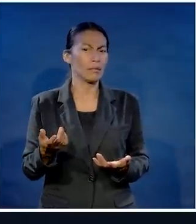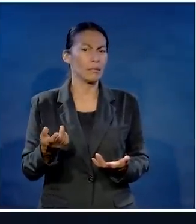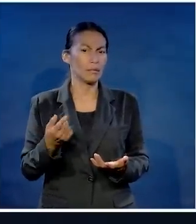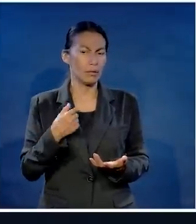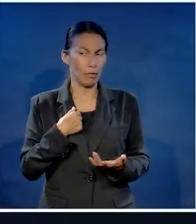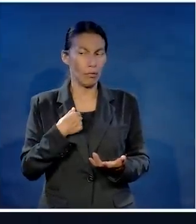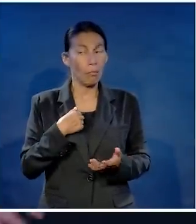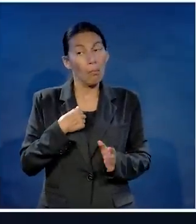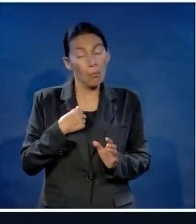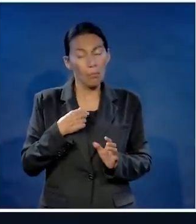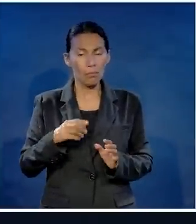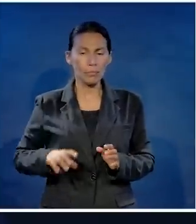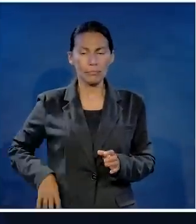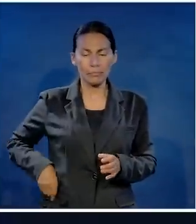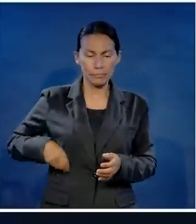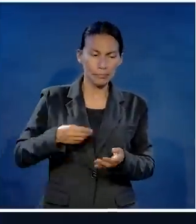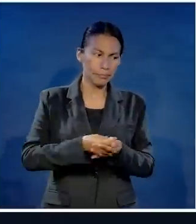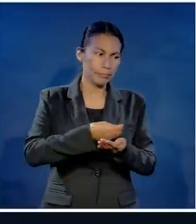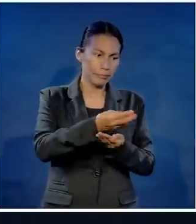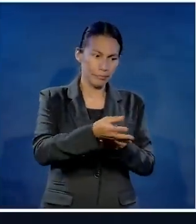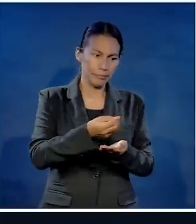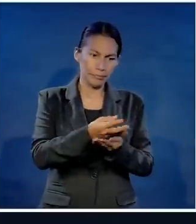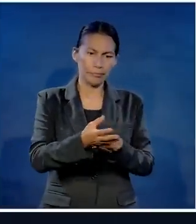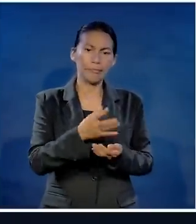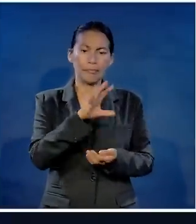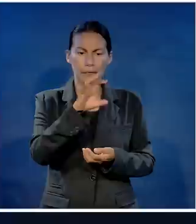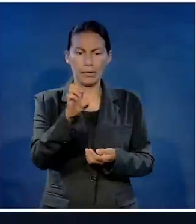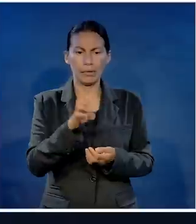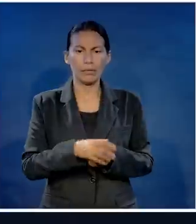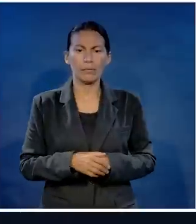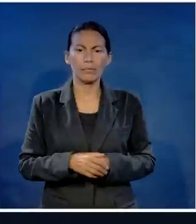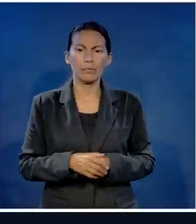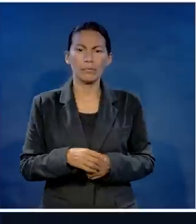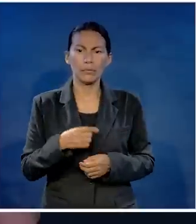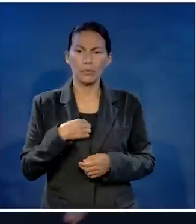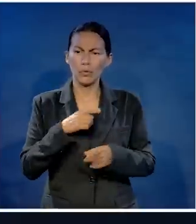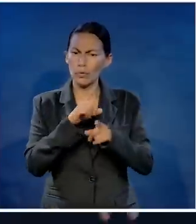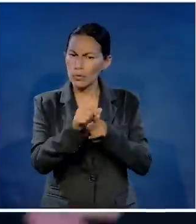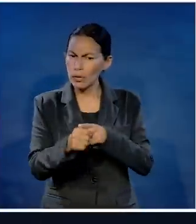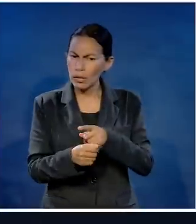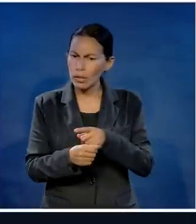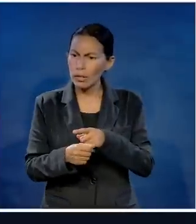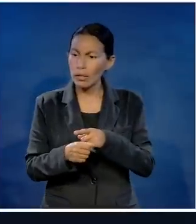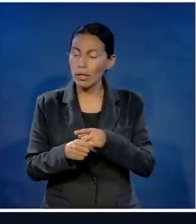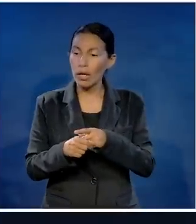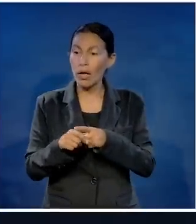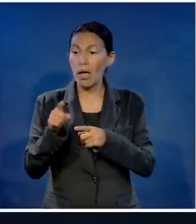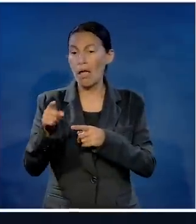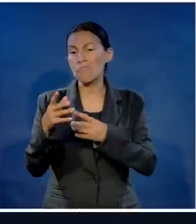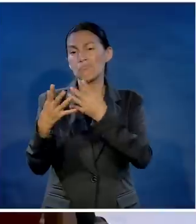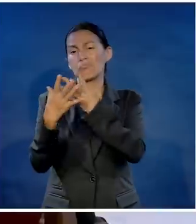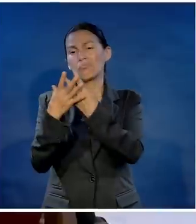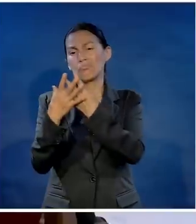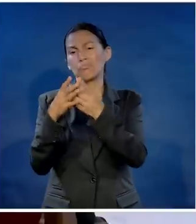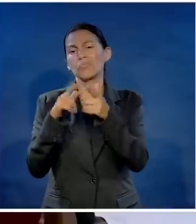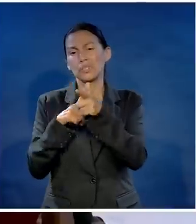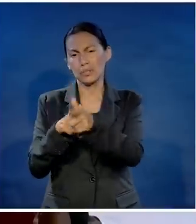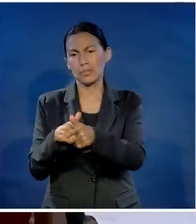pesos, pues, pues yo, pues, ¿quién más? Saqué 500 pesos. Al otro día fui, pero no estaba afuera.